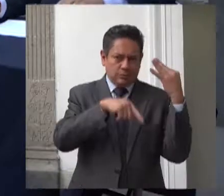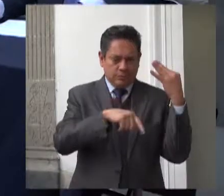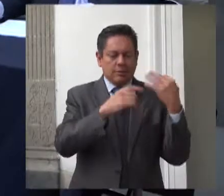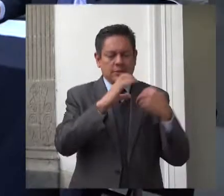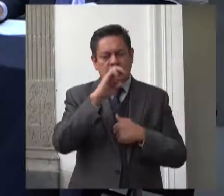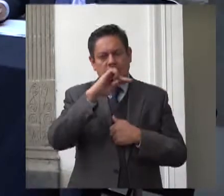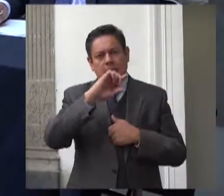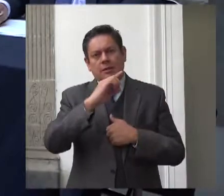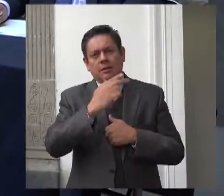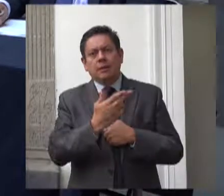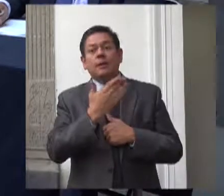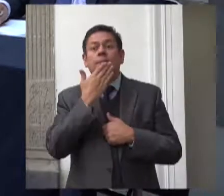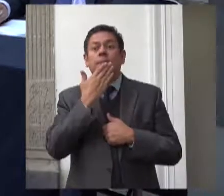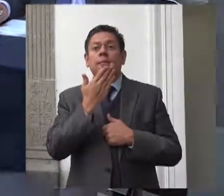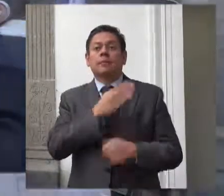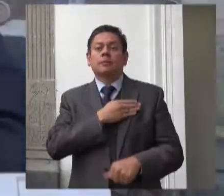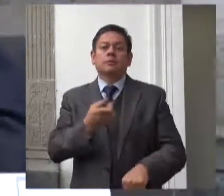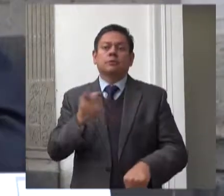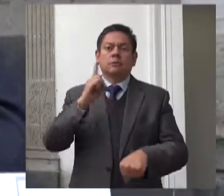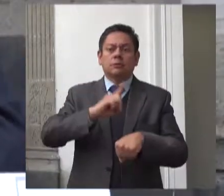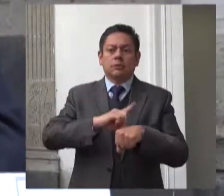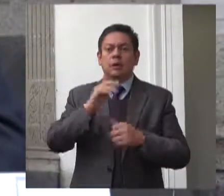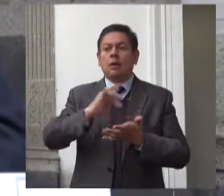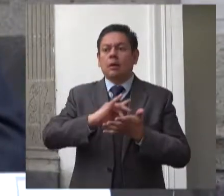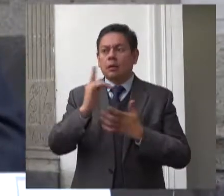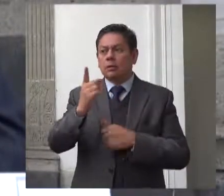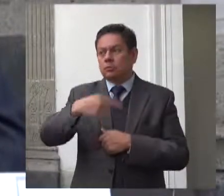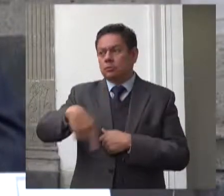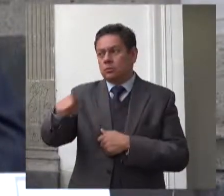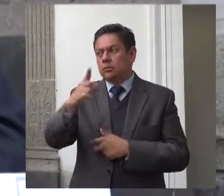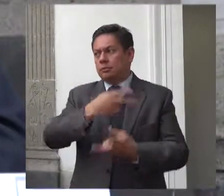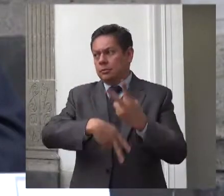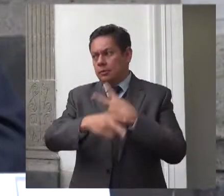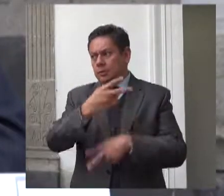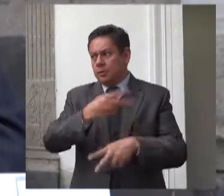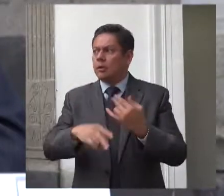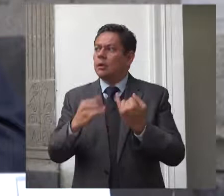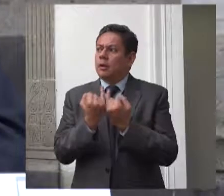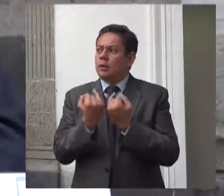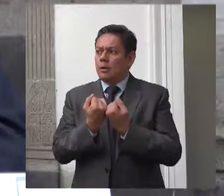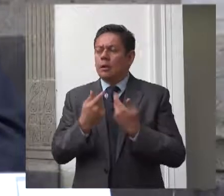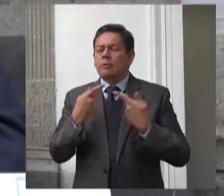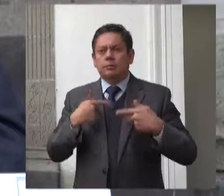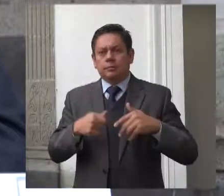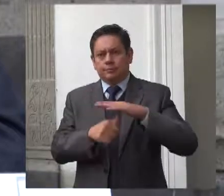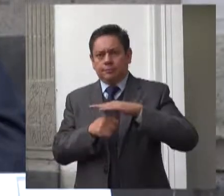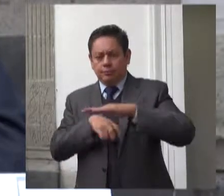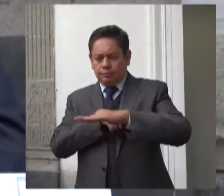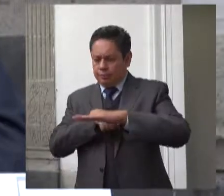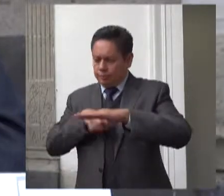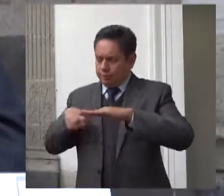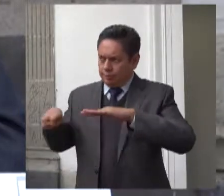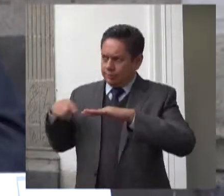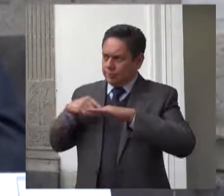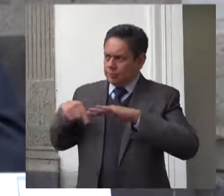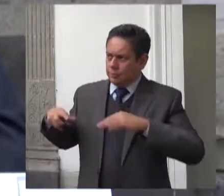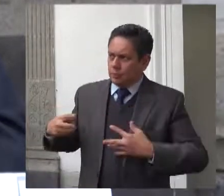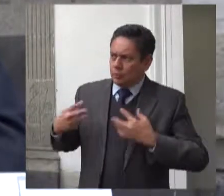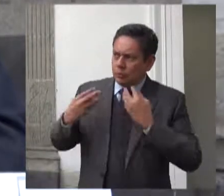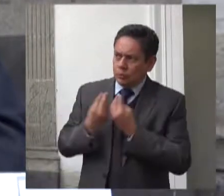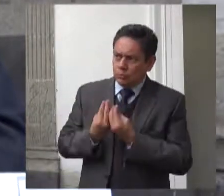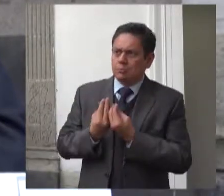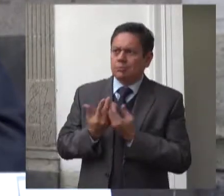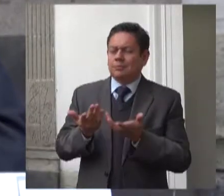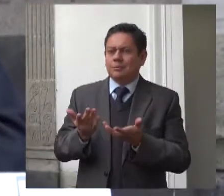Agradezco a quienes me acompañan en esta mesa y desde luego a todas y todos ustedes